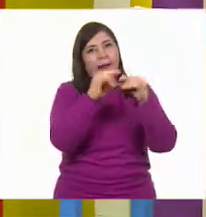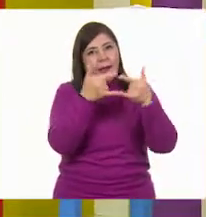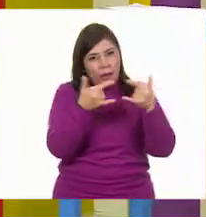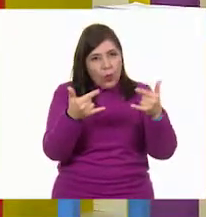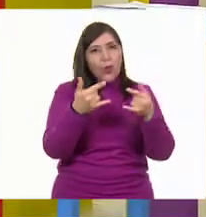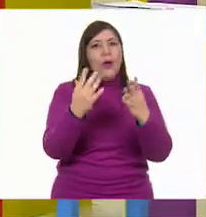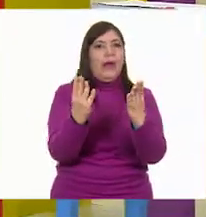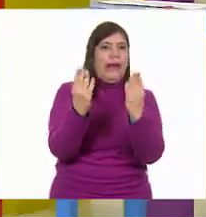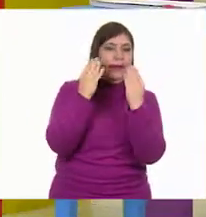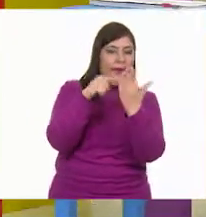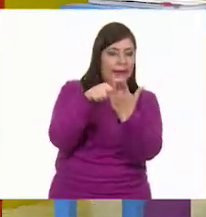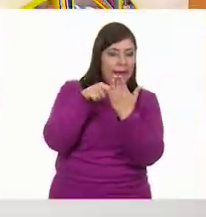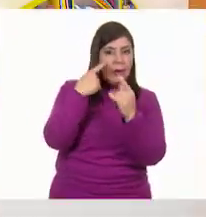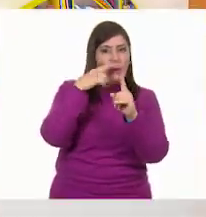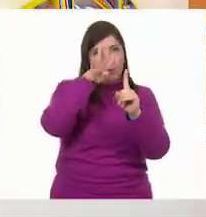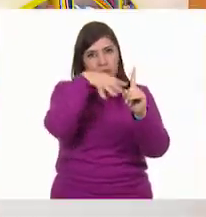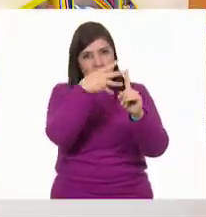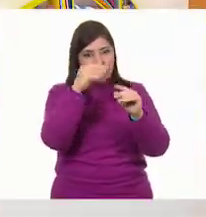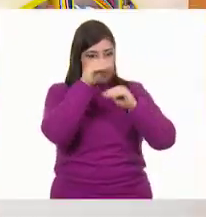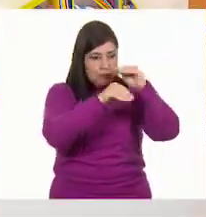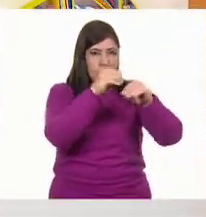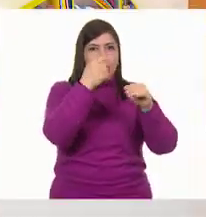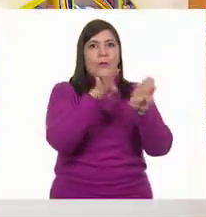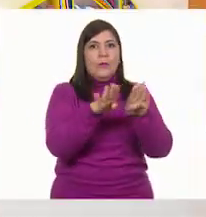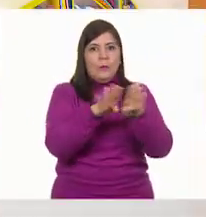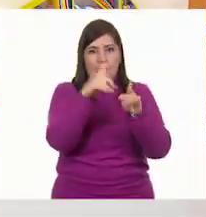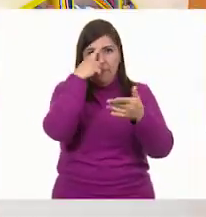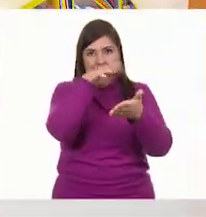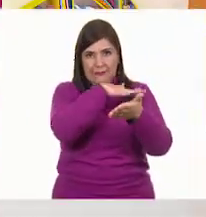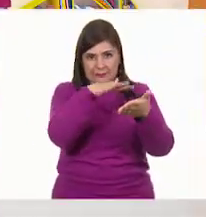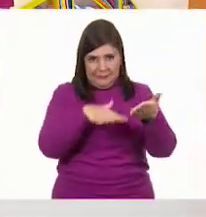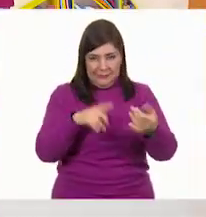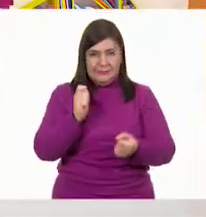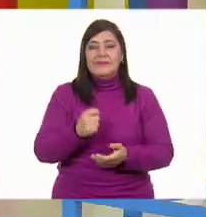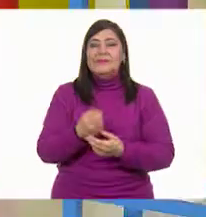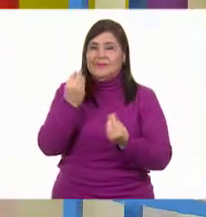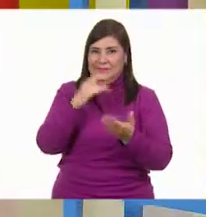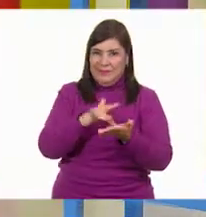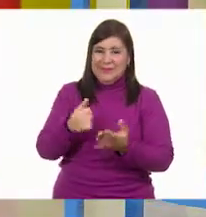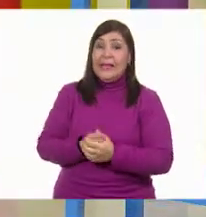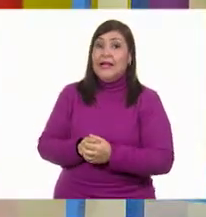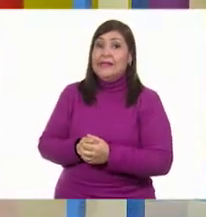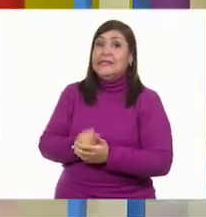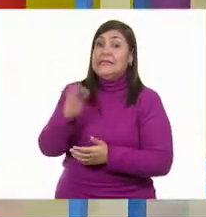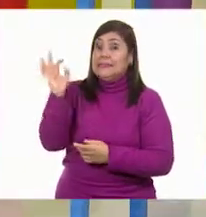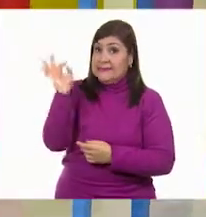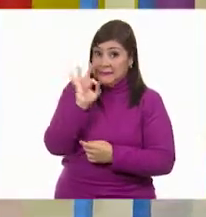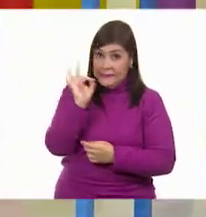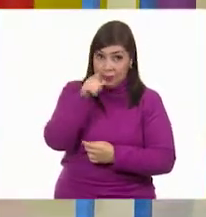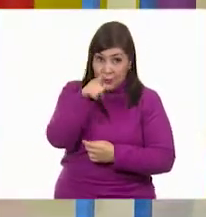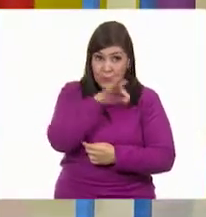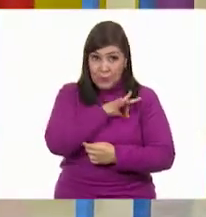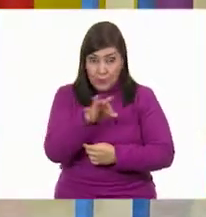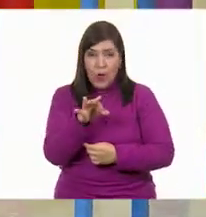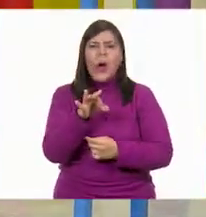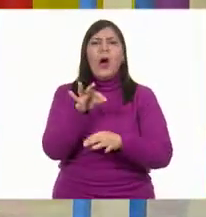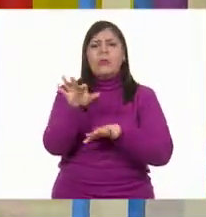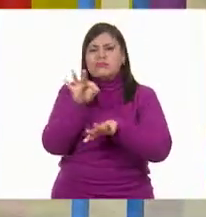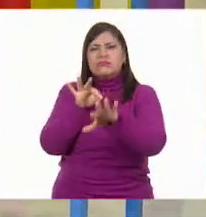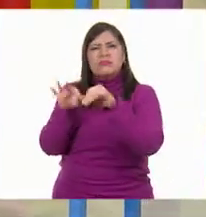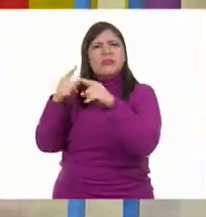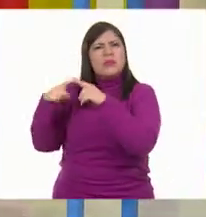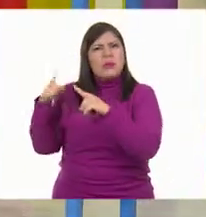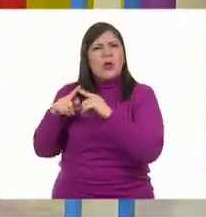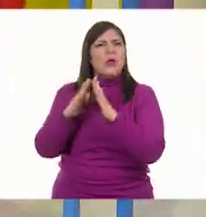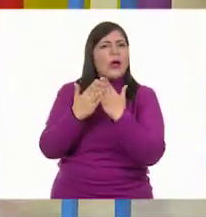nuestras tablas para las lecturas. Muchas gracias. Gracias. Si te es posible, consulta otros libros